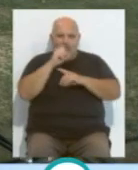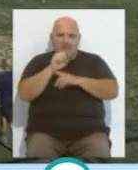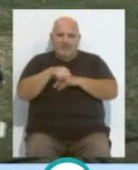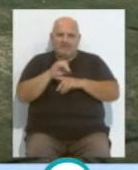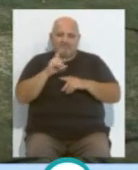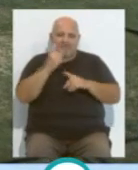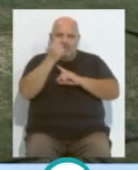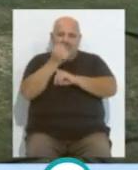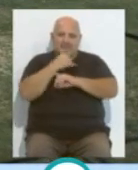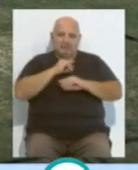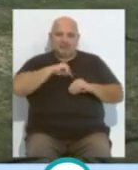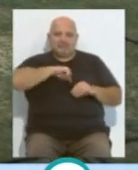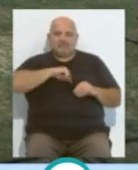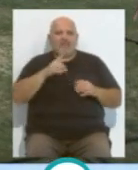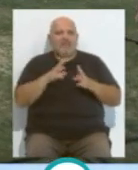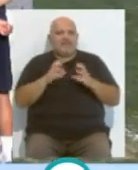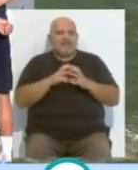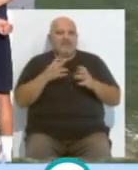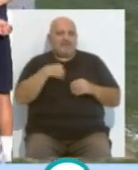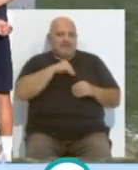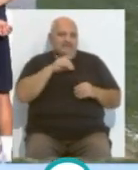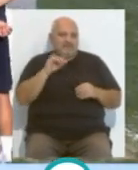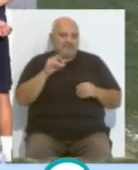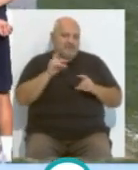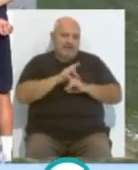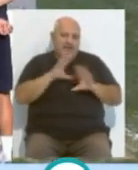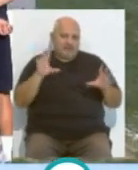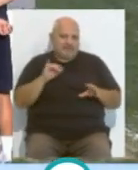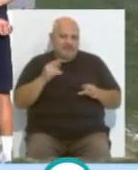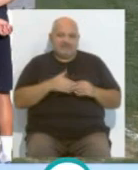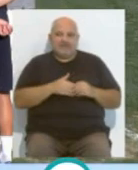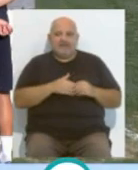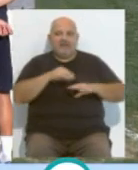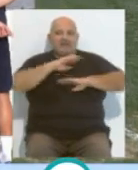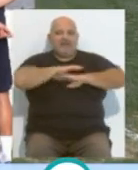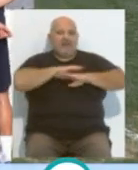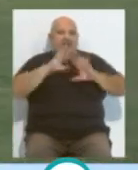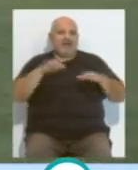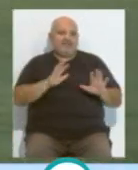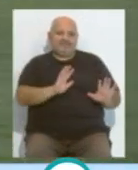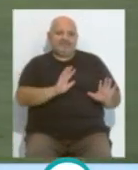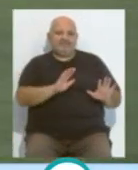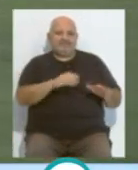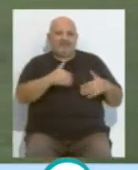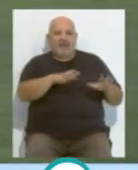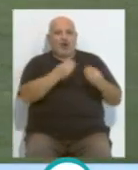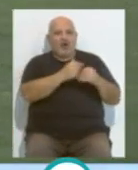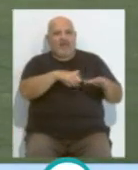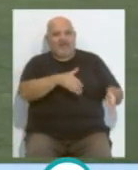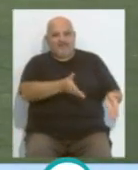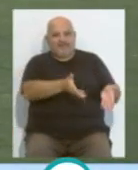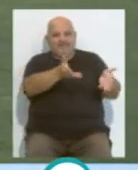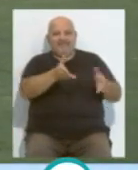Convencido. Convencido, Y tu deseo también es que gane España. Por supuesto. O sea, que a Conan, que es del Cádiz, le dejamos que... Que gane con el Cádiz.